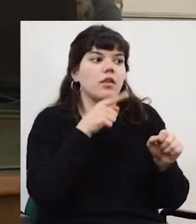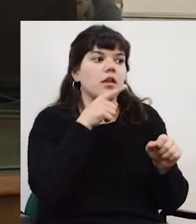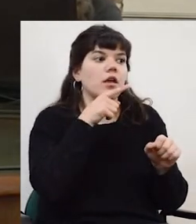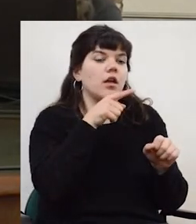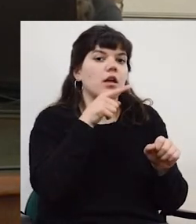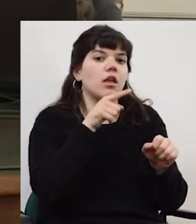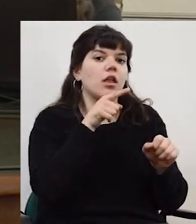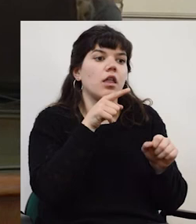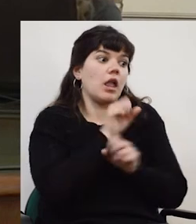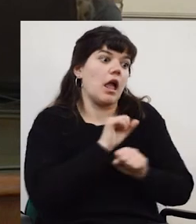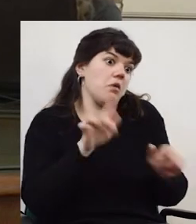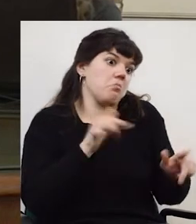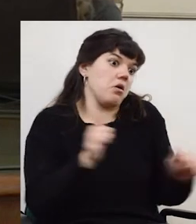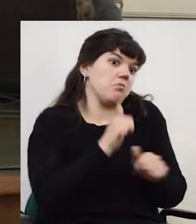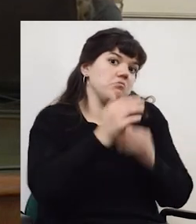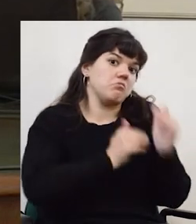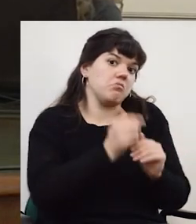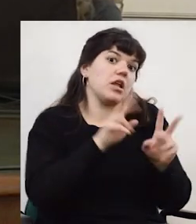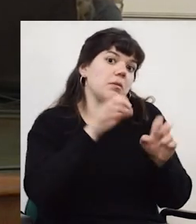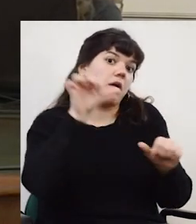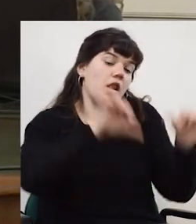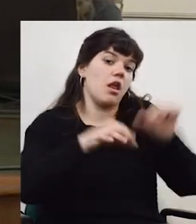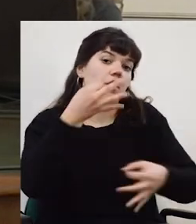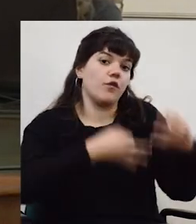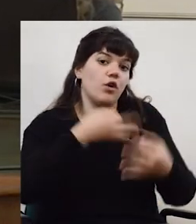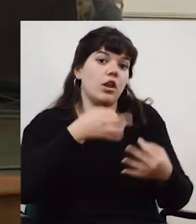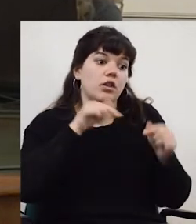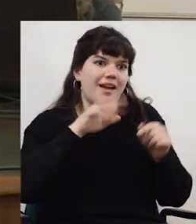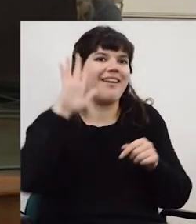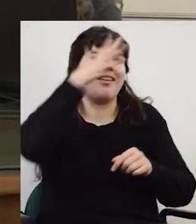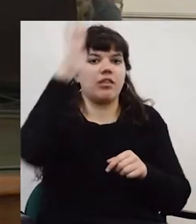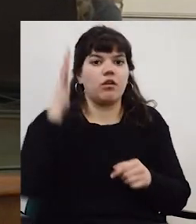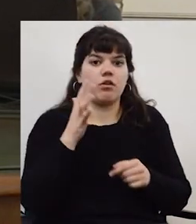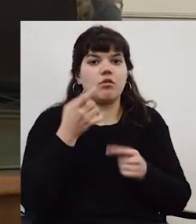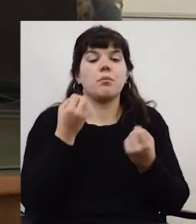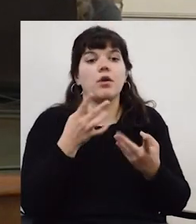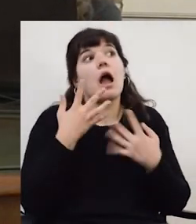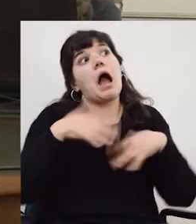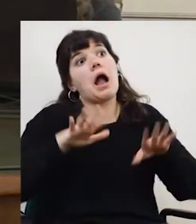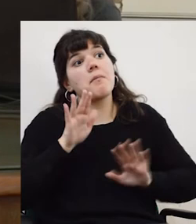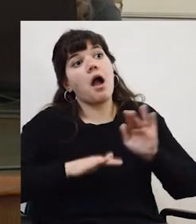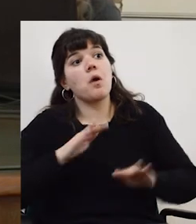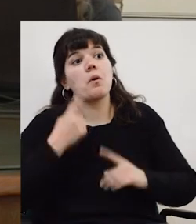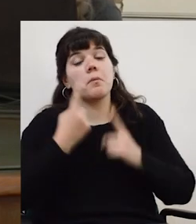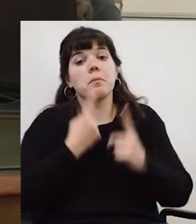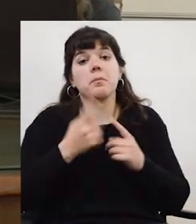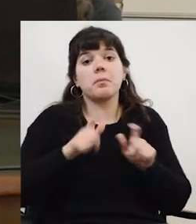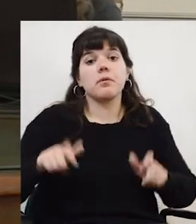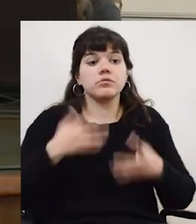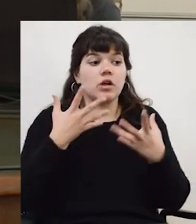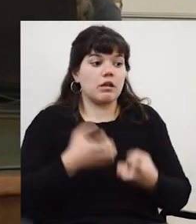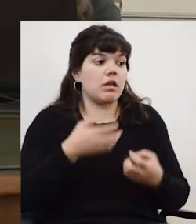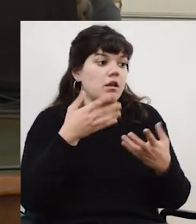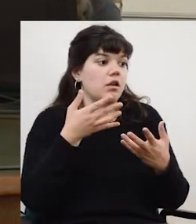para hacer en laboratorios del interior porque de repente alguien quiere hacer una medida yo que sé en un super